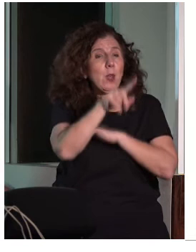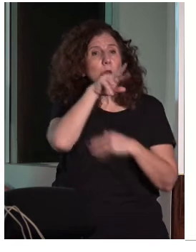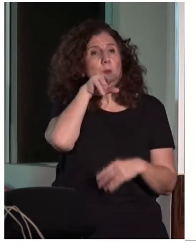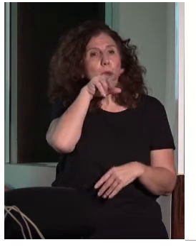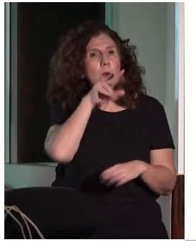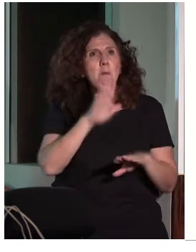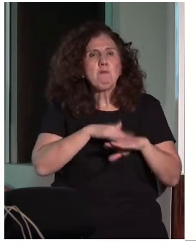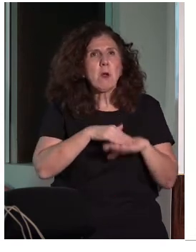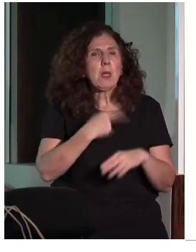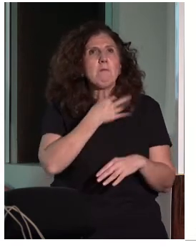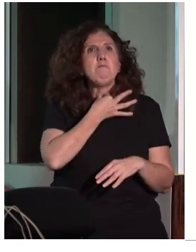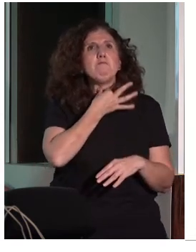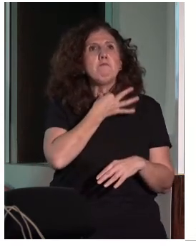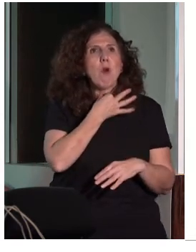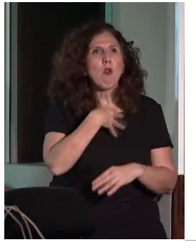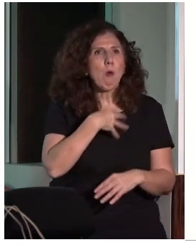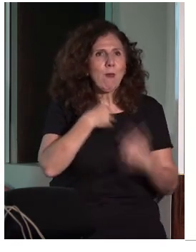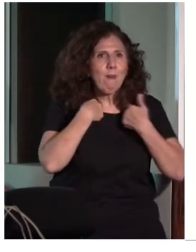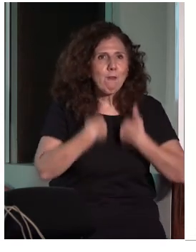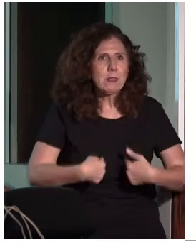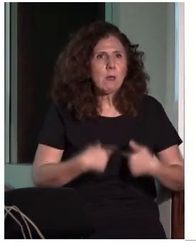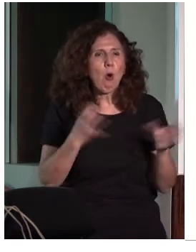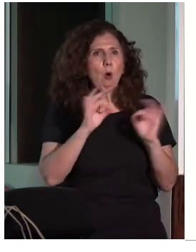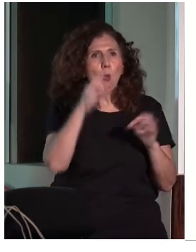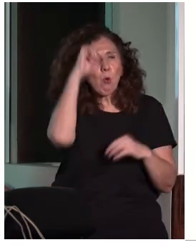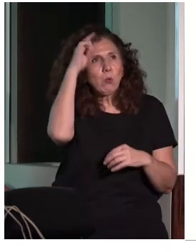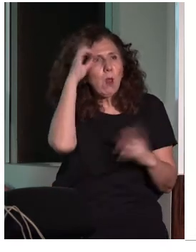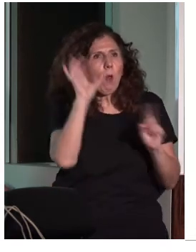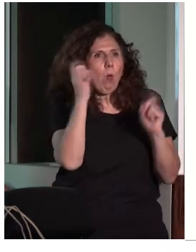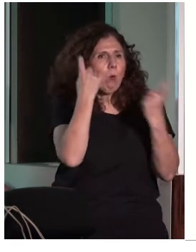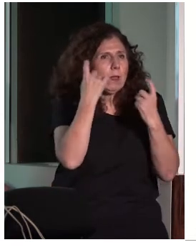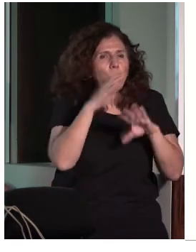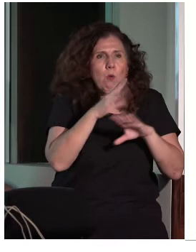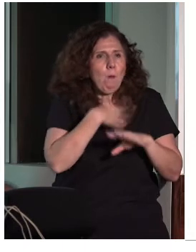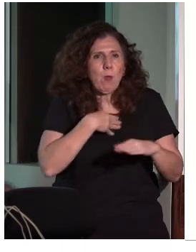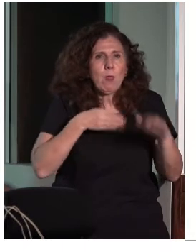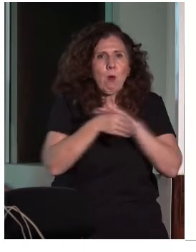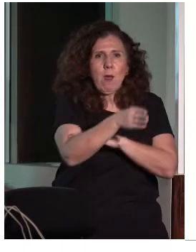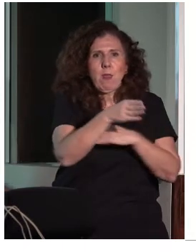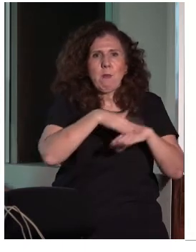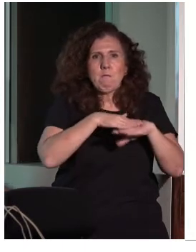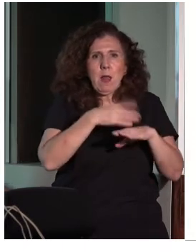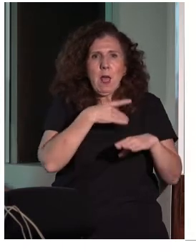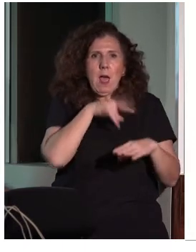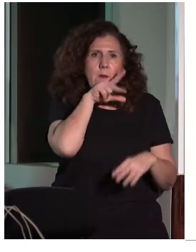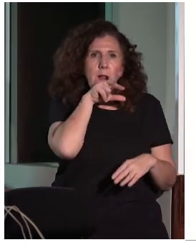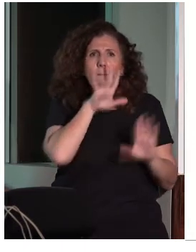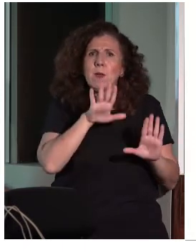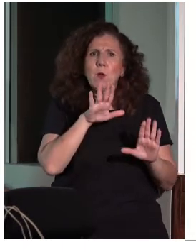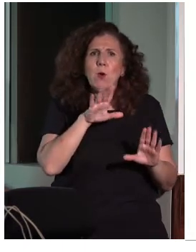porque físicamente no lo puedan hacer o porque a nivel cultural, educativo, no han tenido acceso, pero no son personas sordomudas.